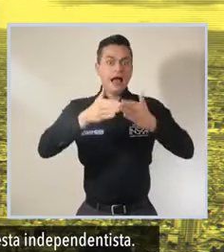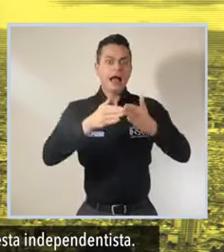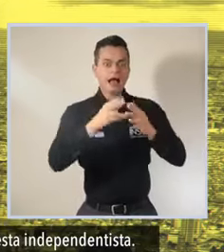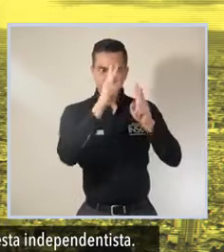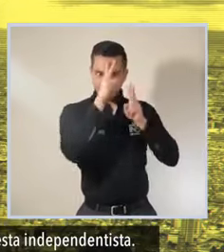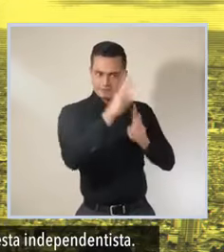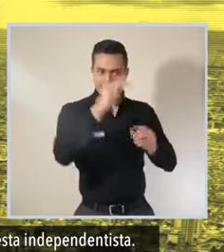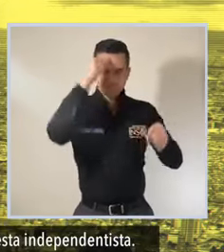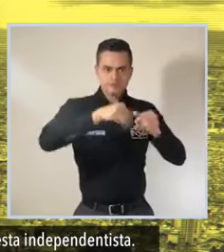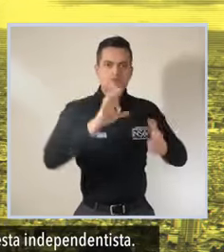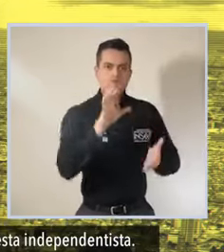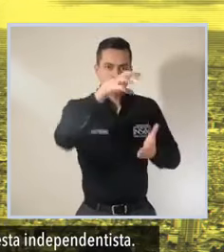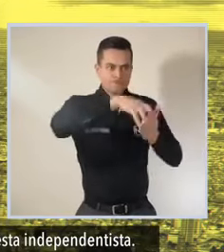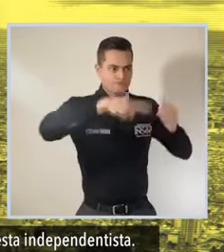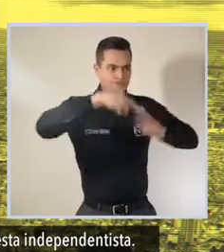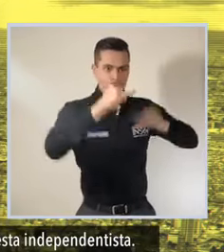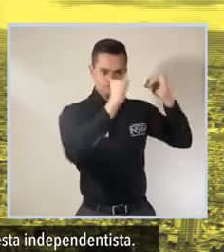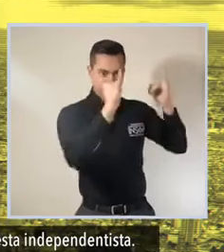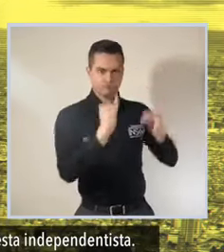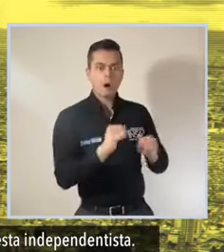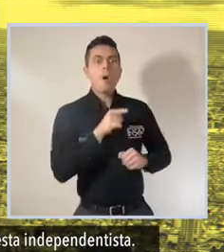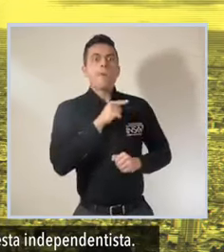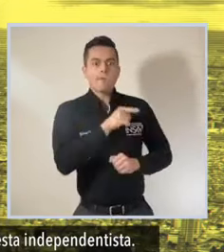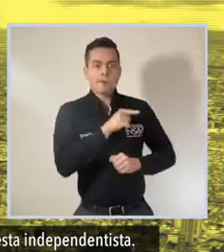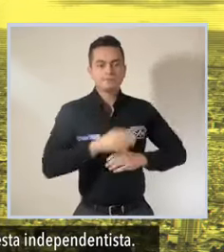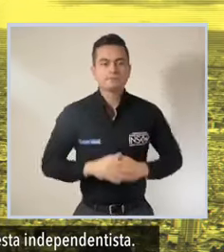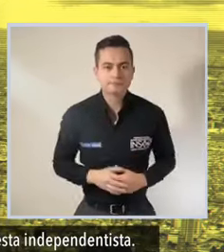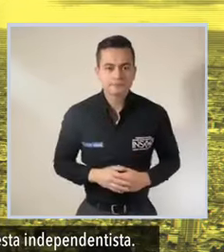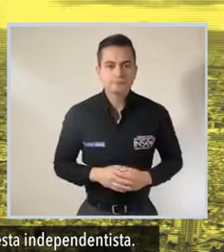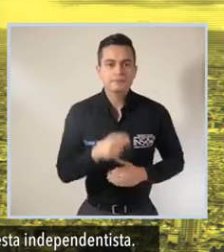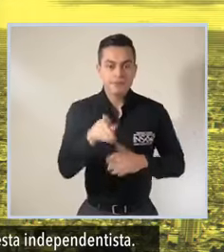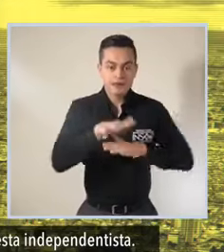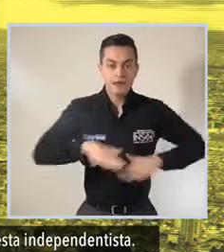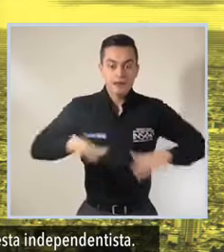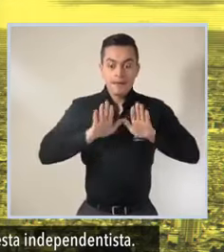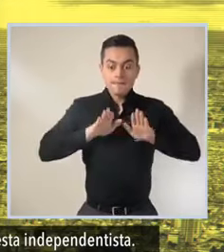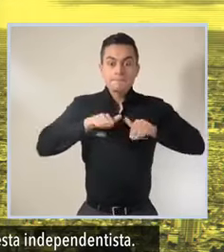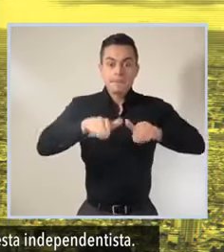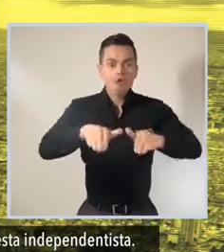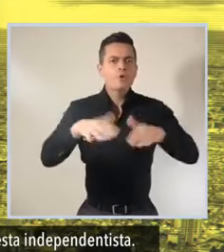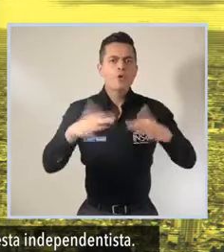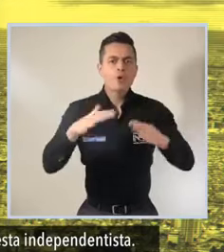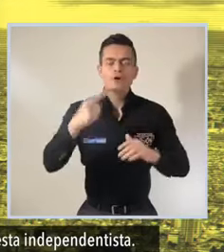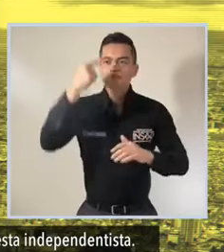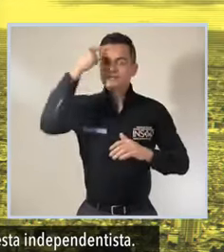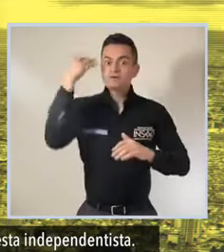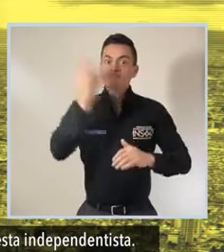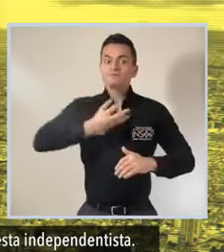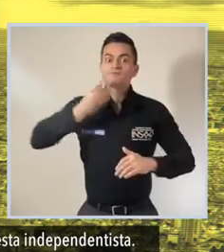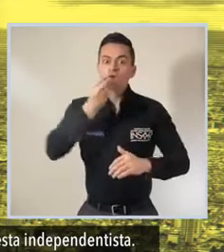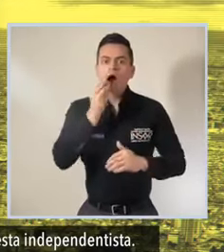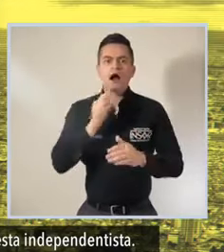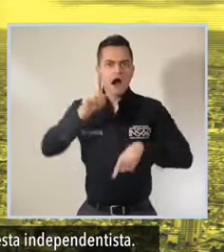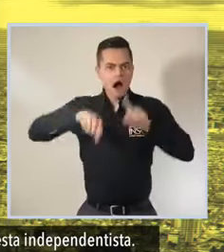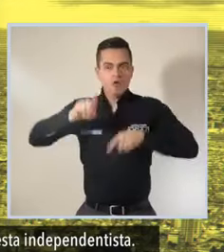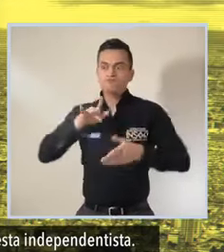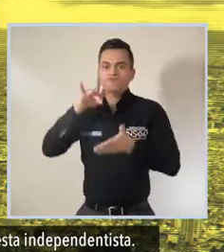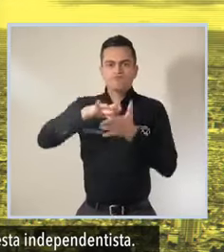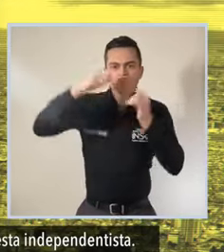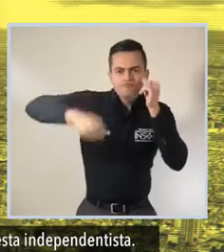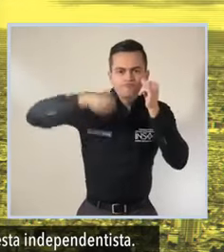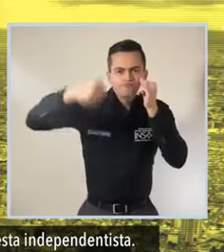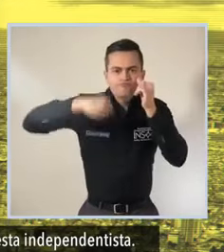las batallas navales en la gesta independista el Parkway es un lugar inspirador ha sido